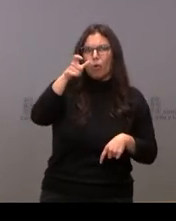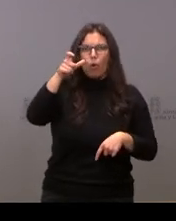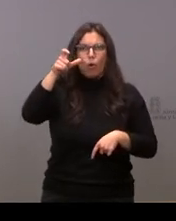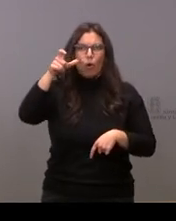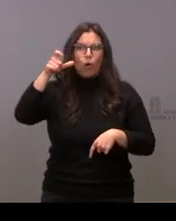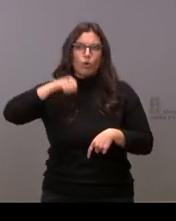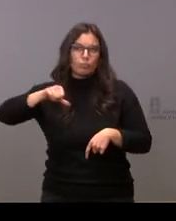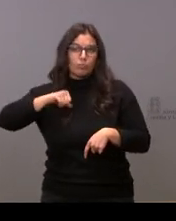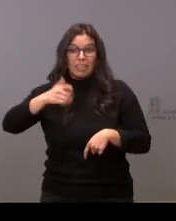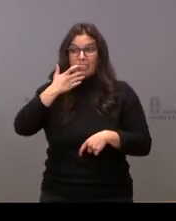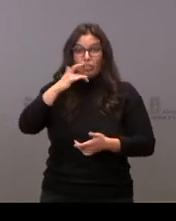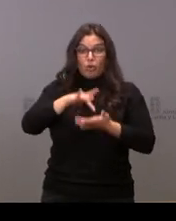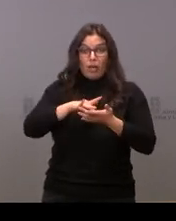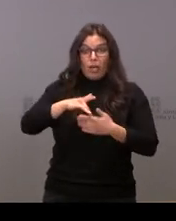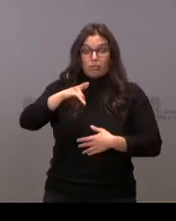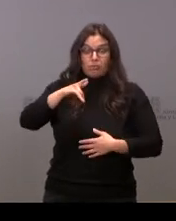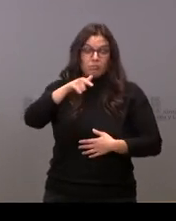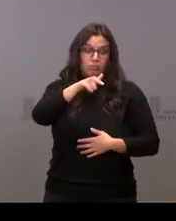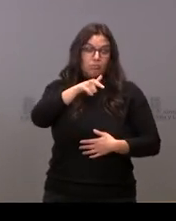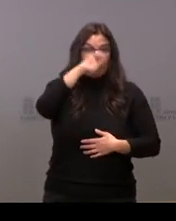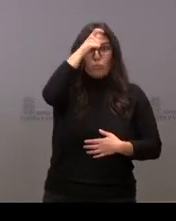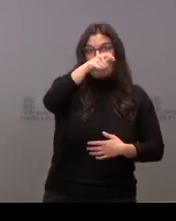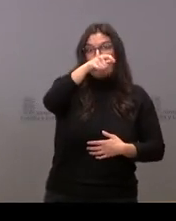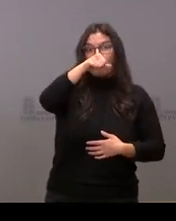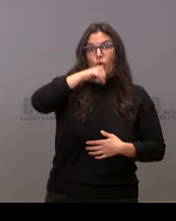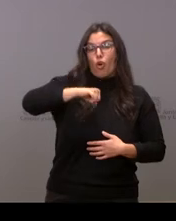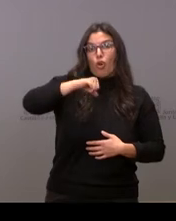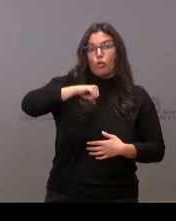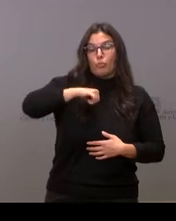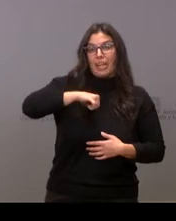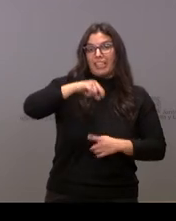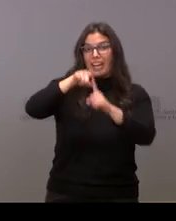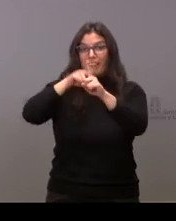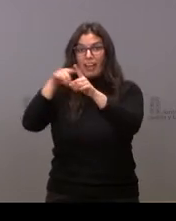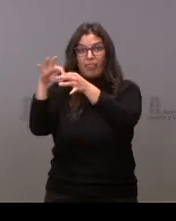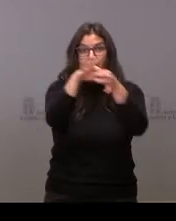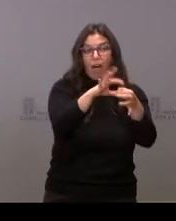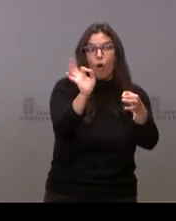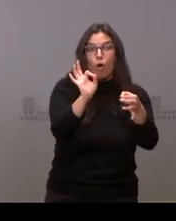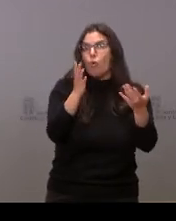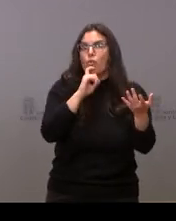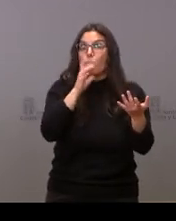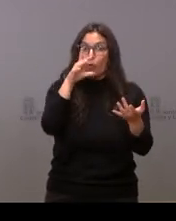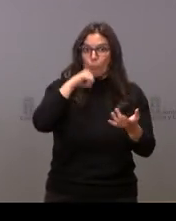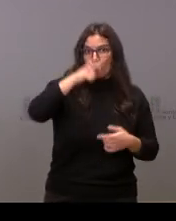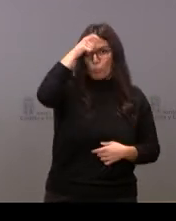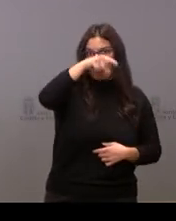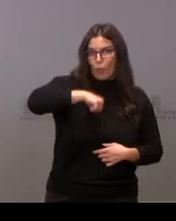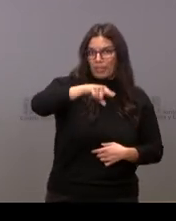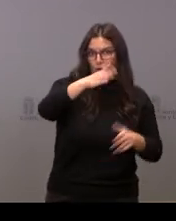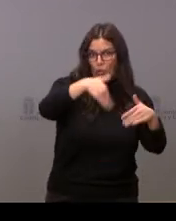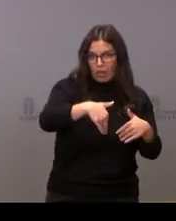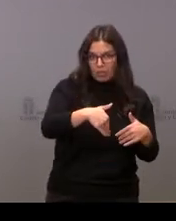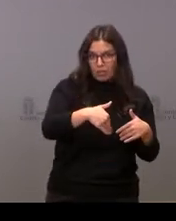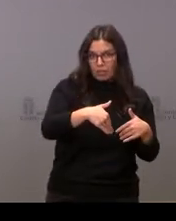hospital, si se verían los datos del hospital de referencia, de la zona de salud a la que pertenece, aunque estuviera muy